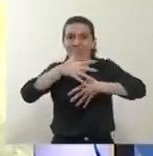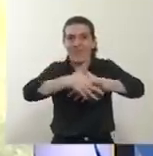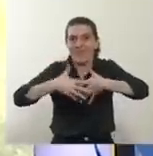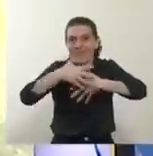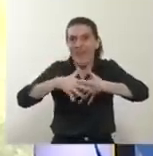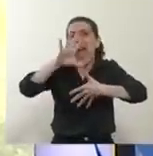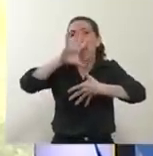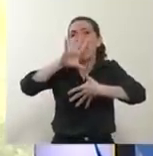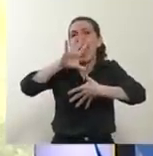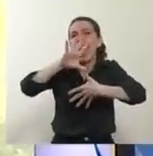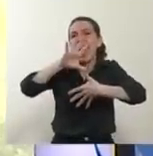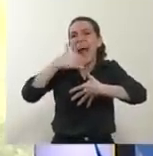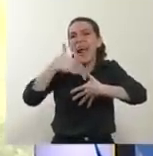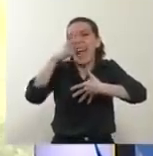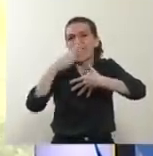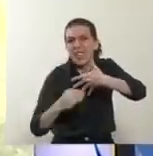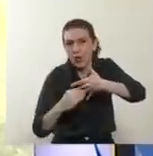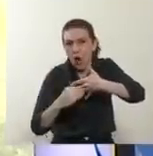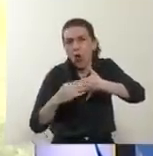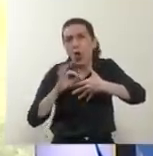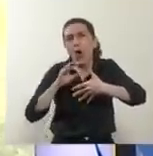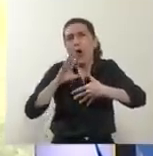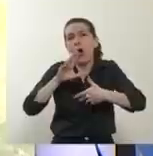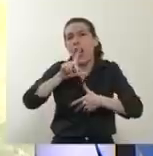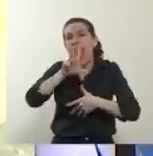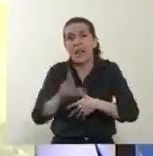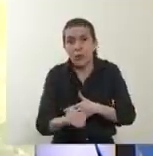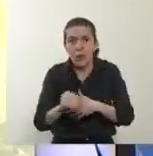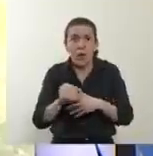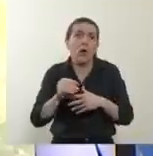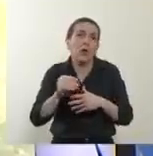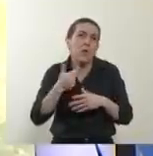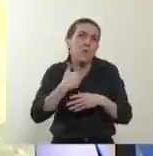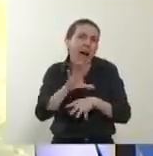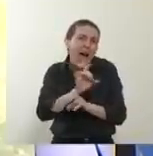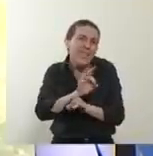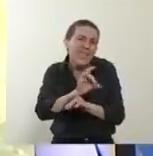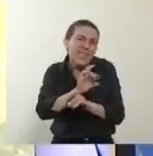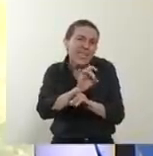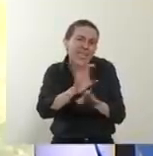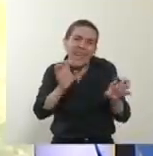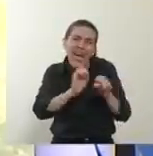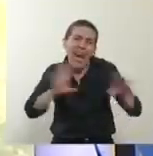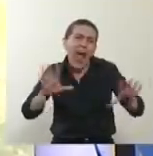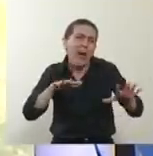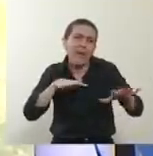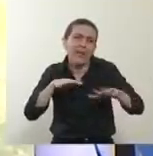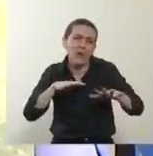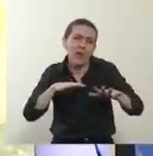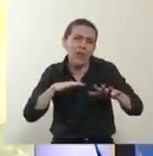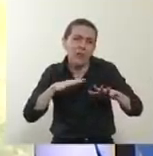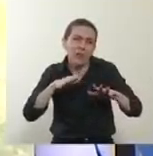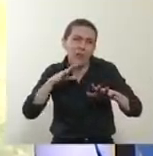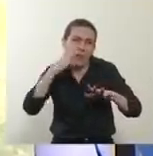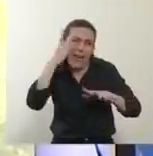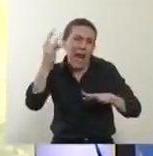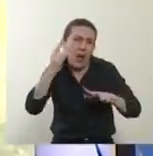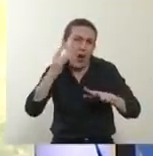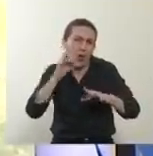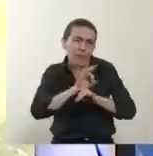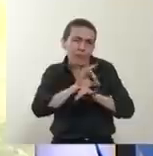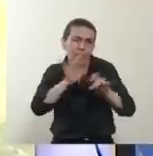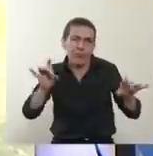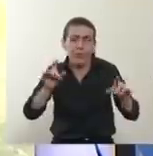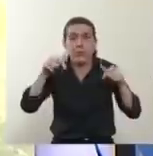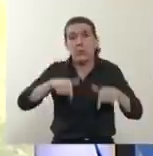América en general, es este momento el epicentro del virus. Y sabemos que en nuestro